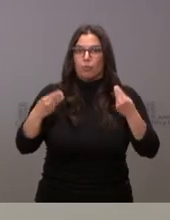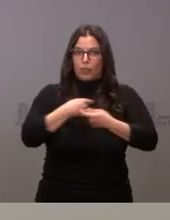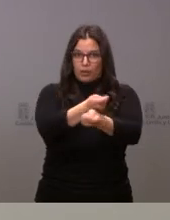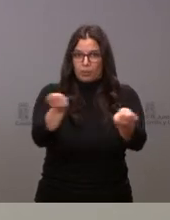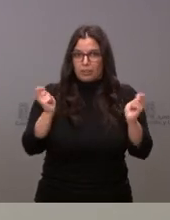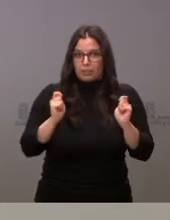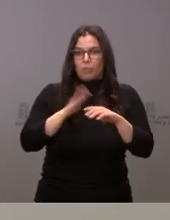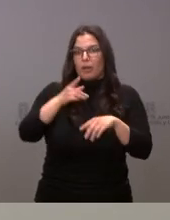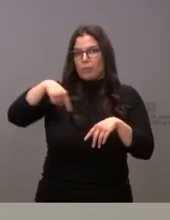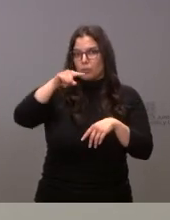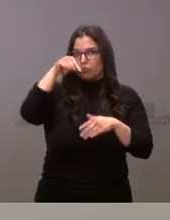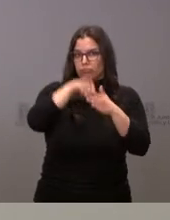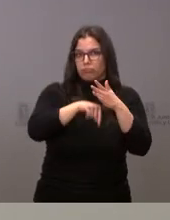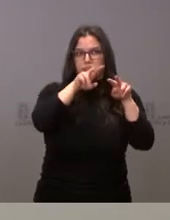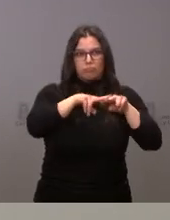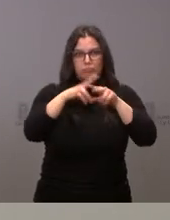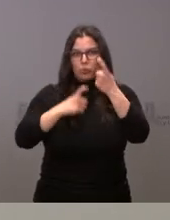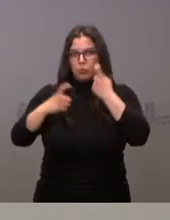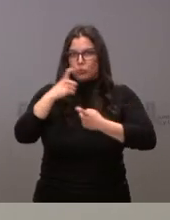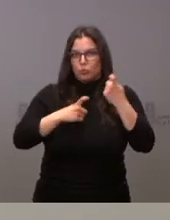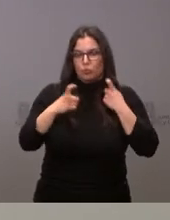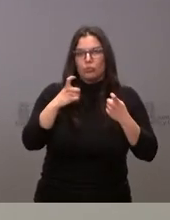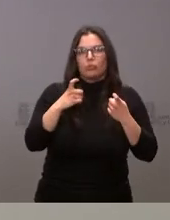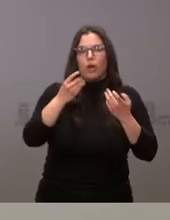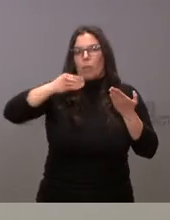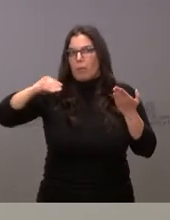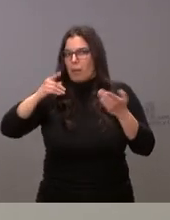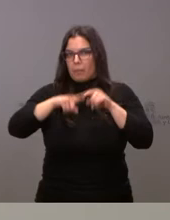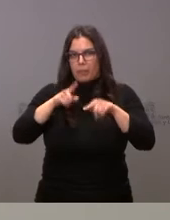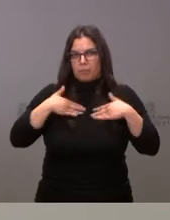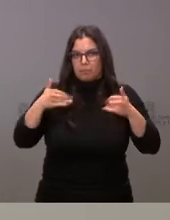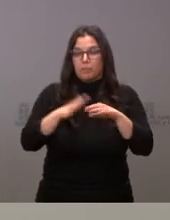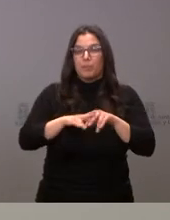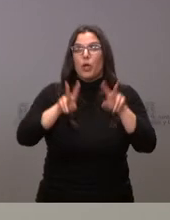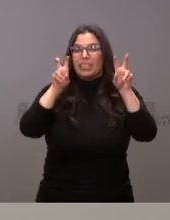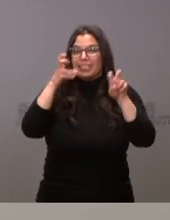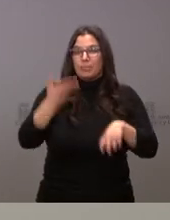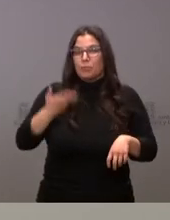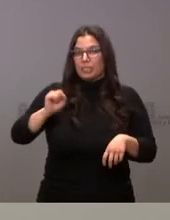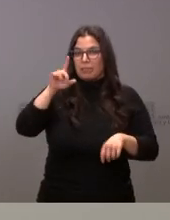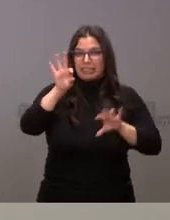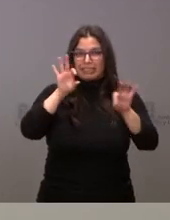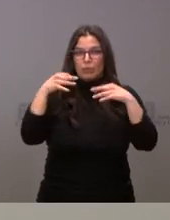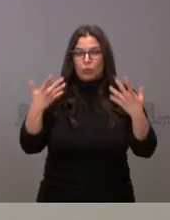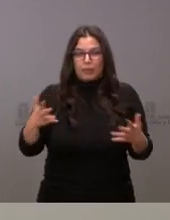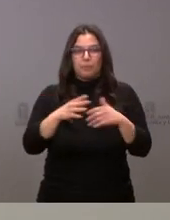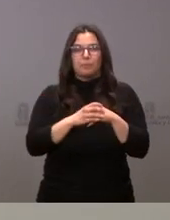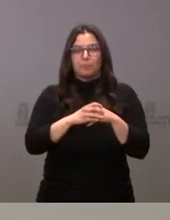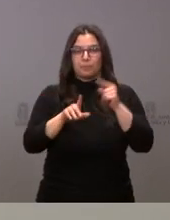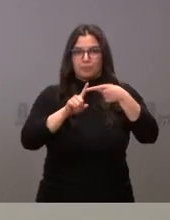disposición para que lo puedan consultar o ampliar en la medida que esté bien oportuno. Los asuntos más relevantes a este respecto que hemos tratado es, en primer lugar,